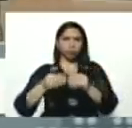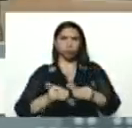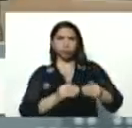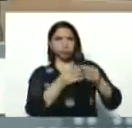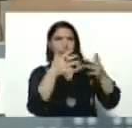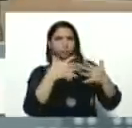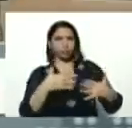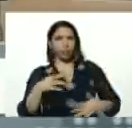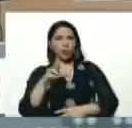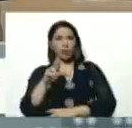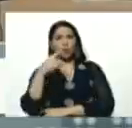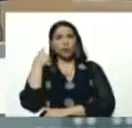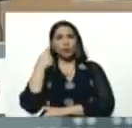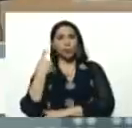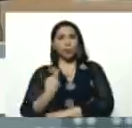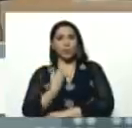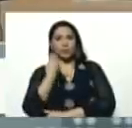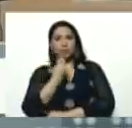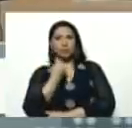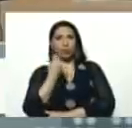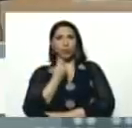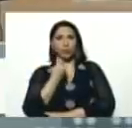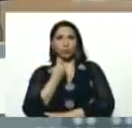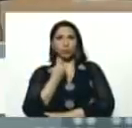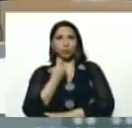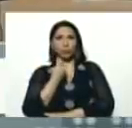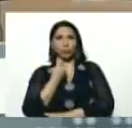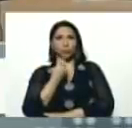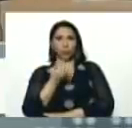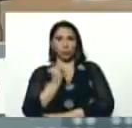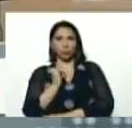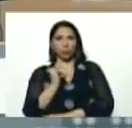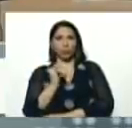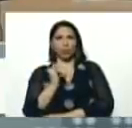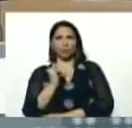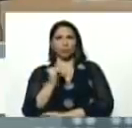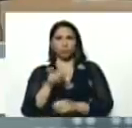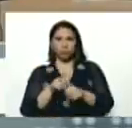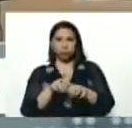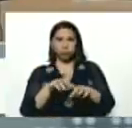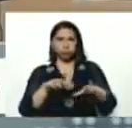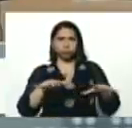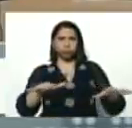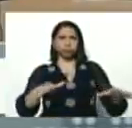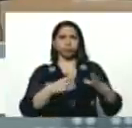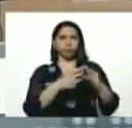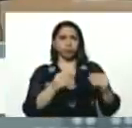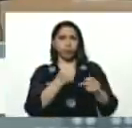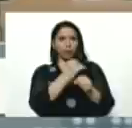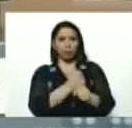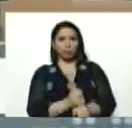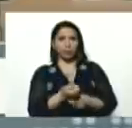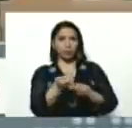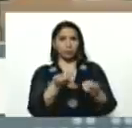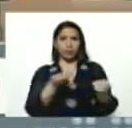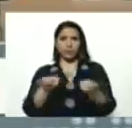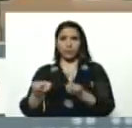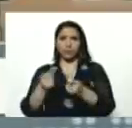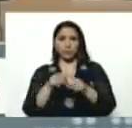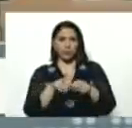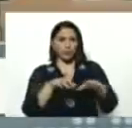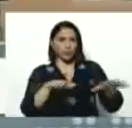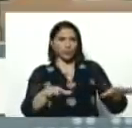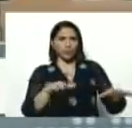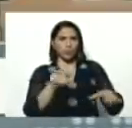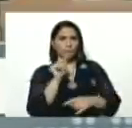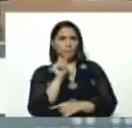Robex Apoleo, la juventud, presidente, la juventud ha estado, desplegada en las estaciones de servicios, ha estado desplegada en los